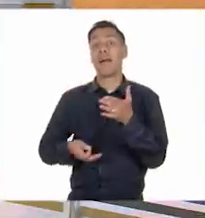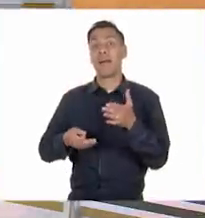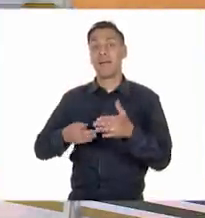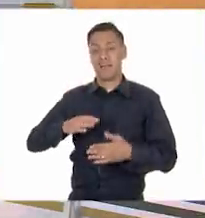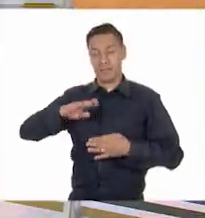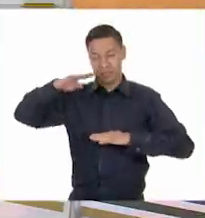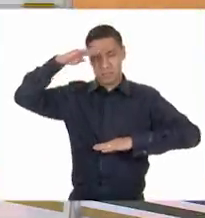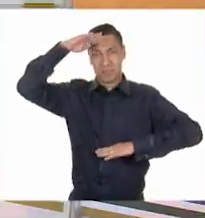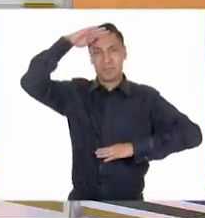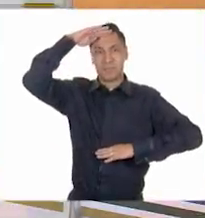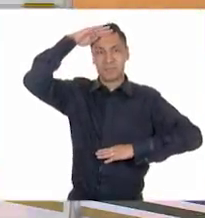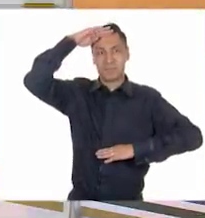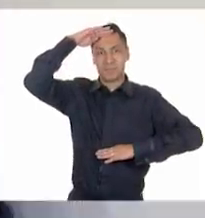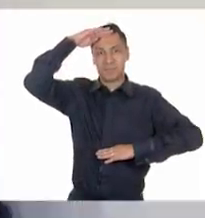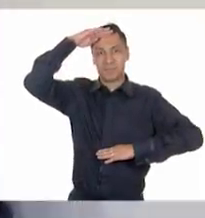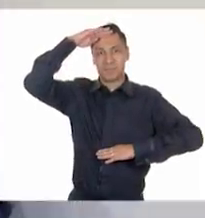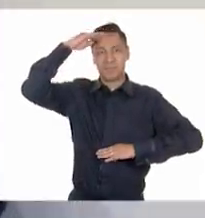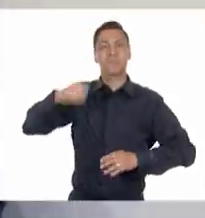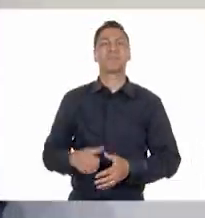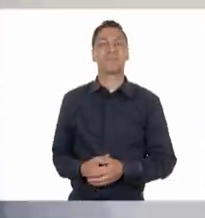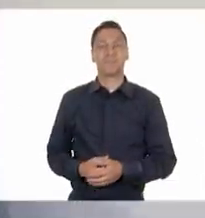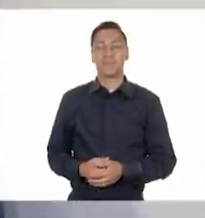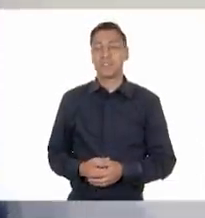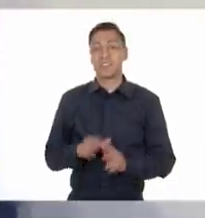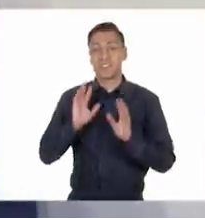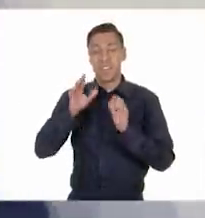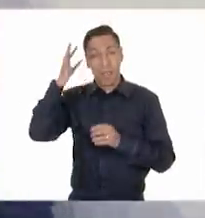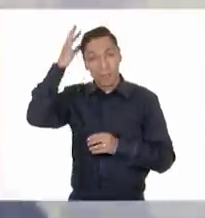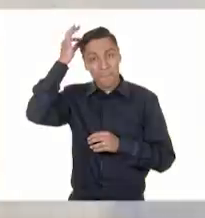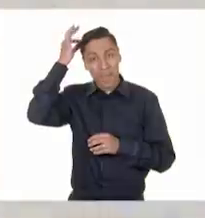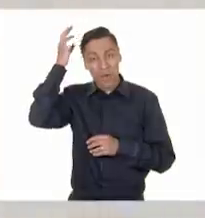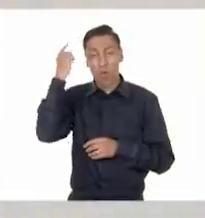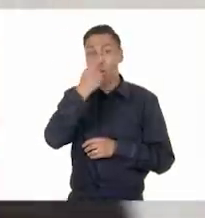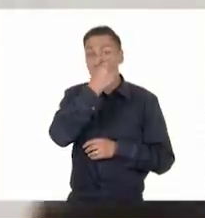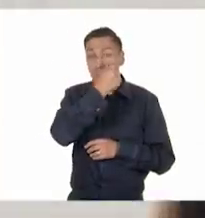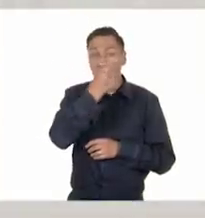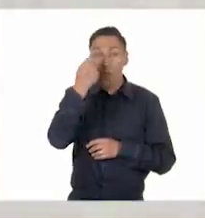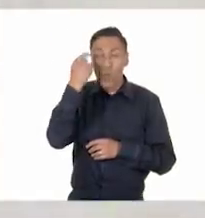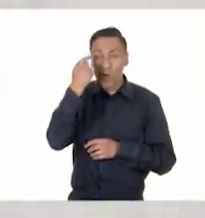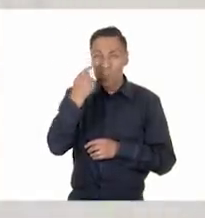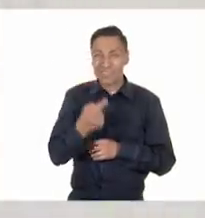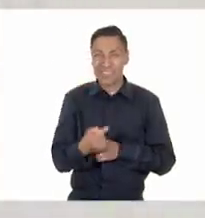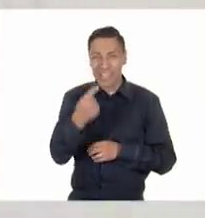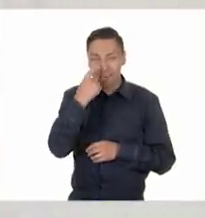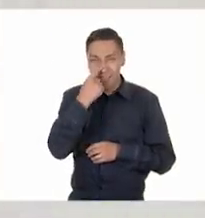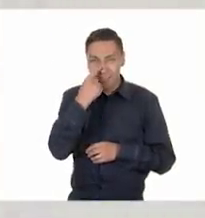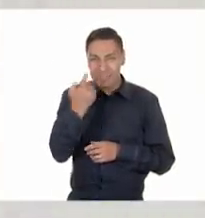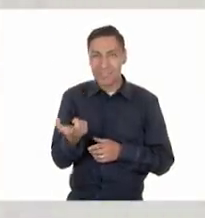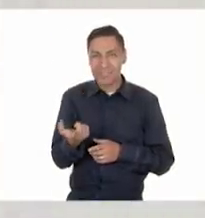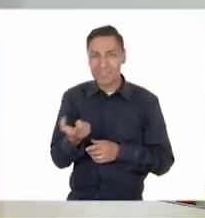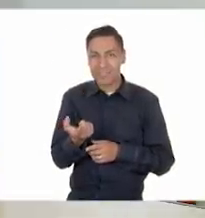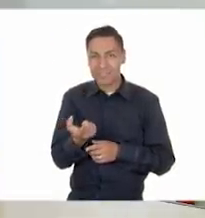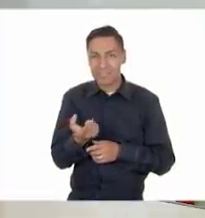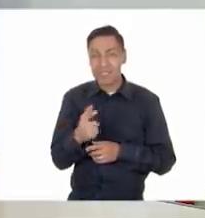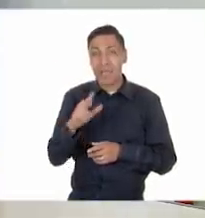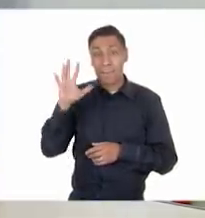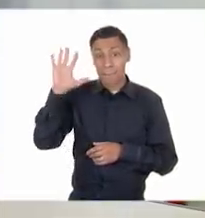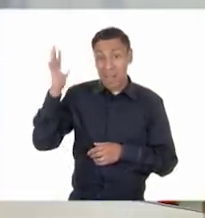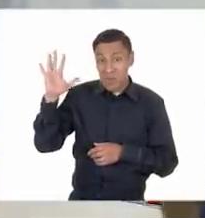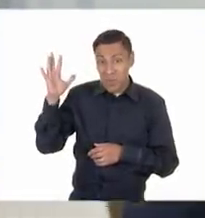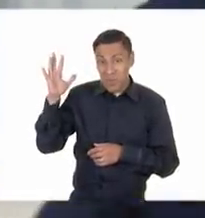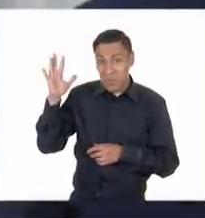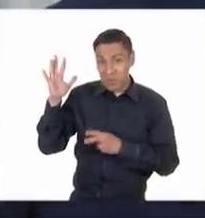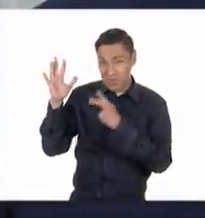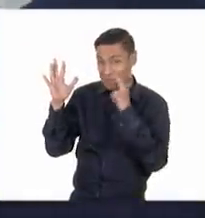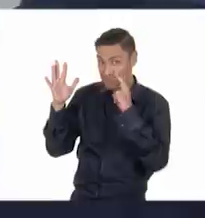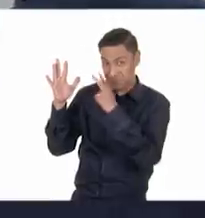obviamente, el pelo, los dientes, los ojos, la nariz. Y nos muestra una mano. Muy